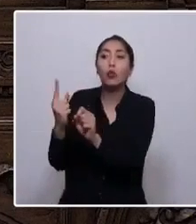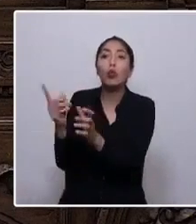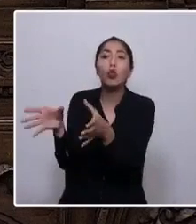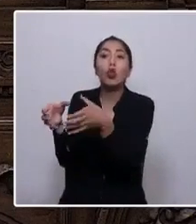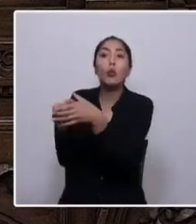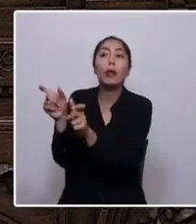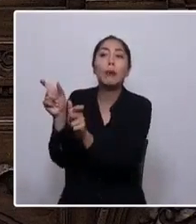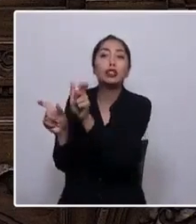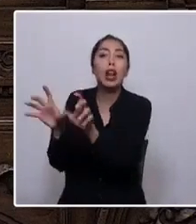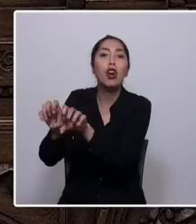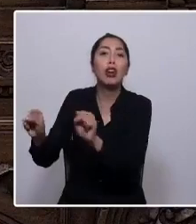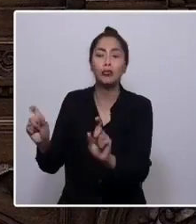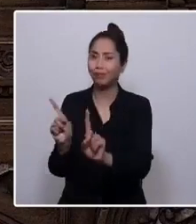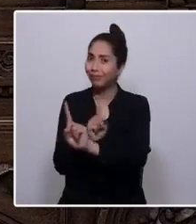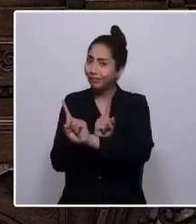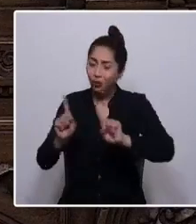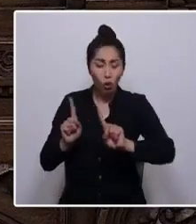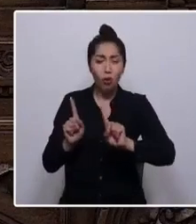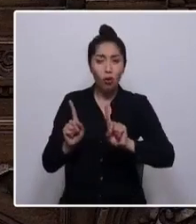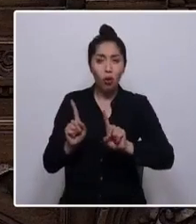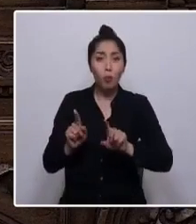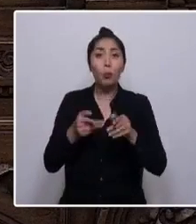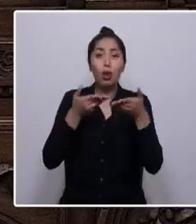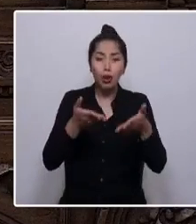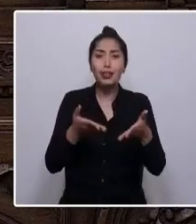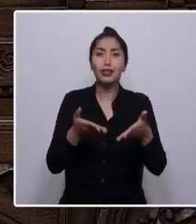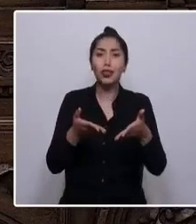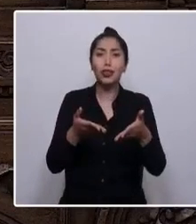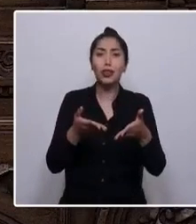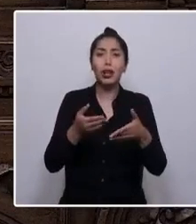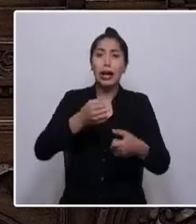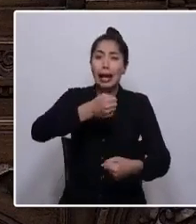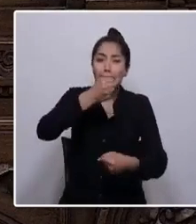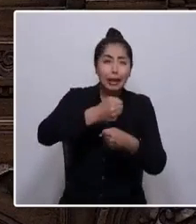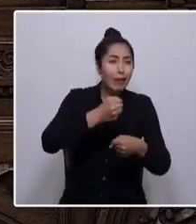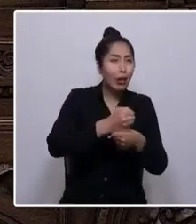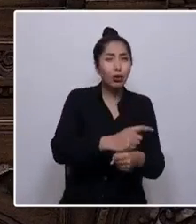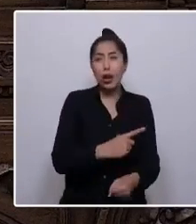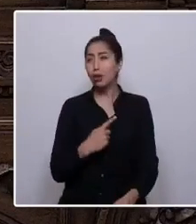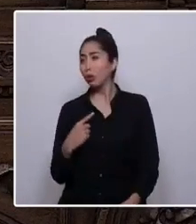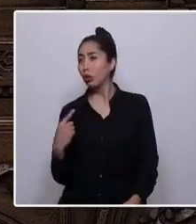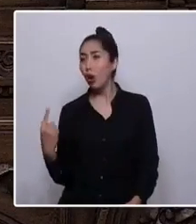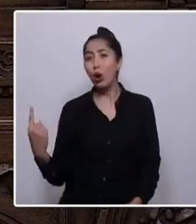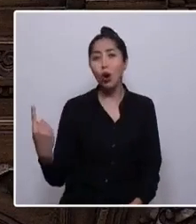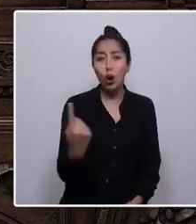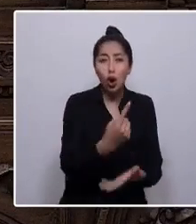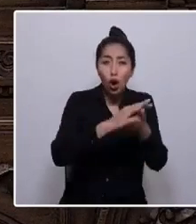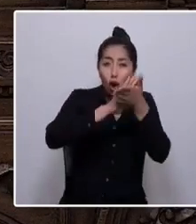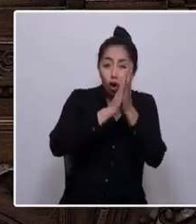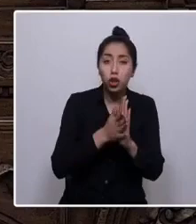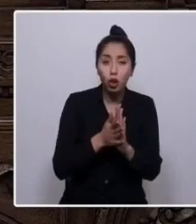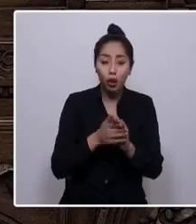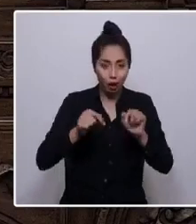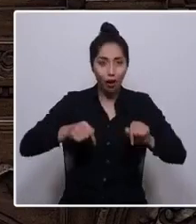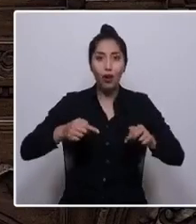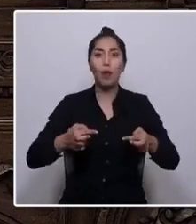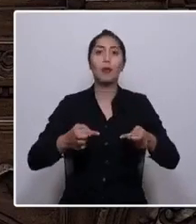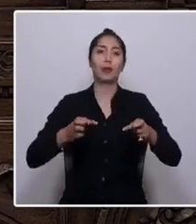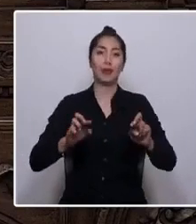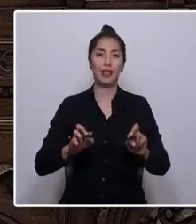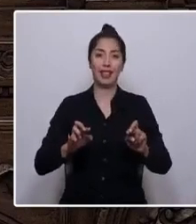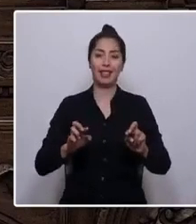Por esta razón y fruto del trabajo de todas, todos y todes, hoy tenemos la oportunidad de